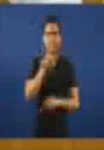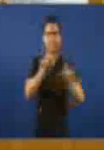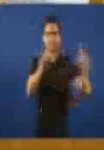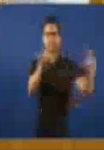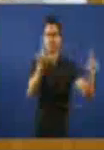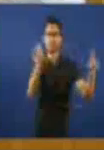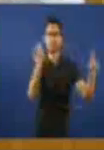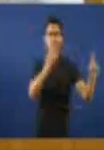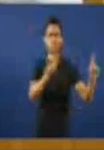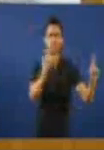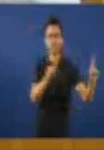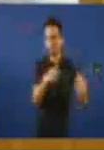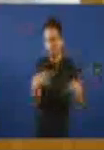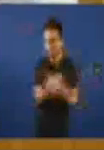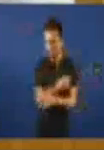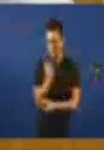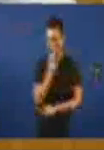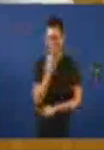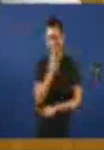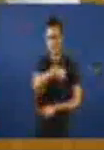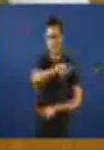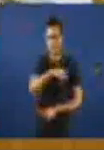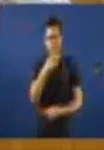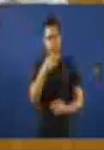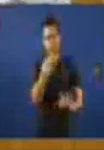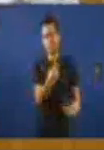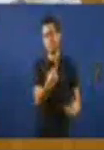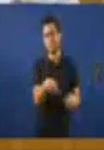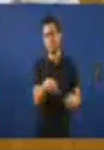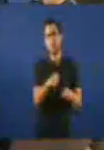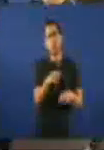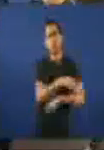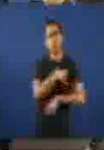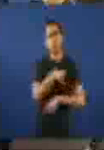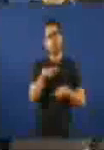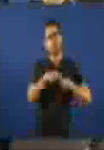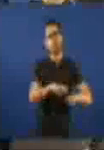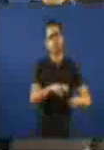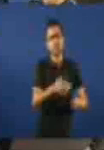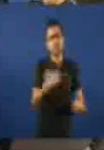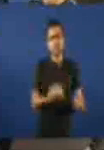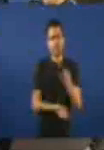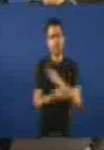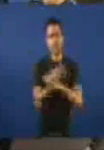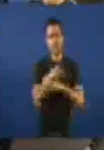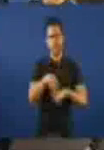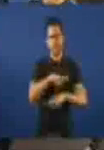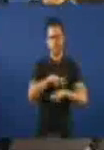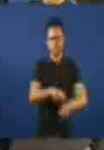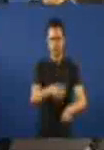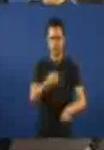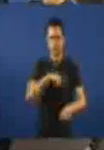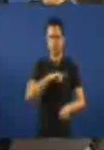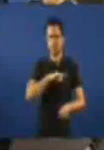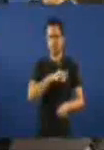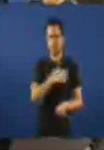mentira. E vostedes por eso se negan a que se con a Comisión de Investigación deste Parlamento. E nós non fiamos nas comisiones de organización de